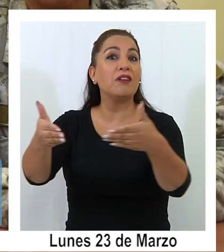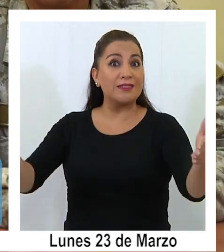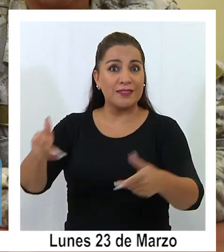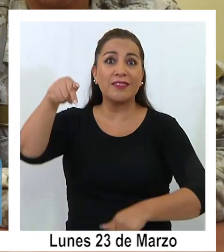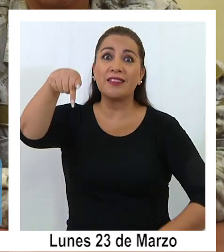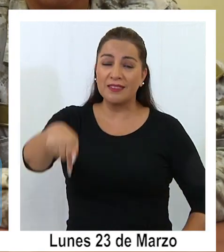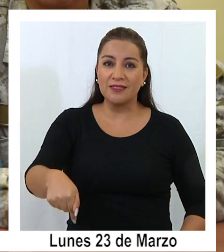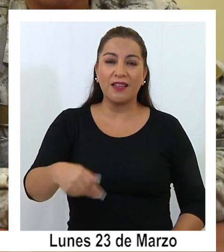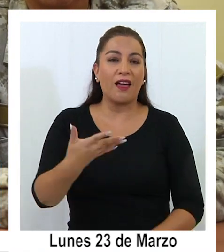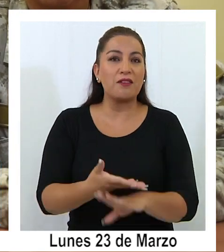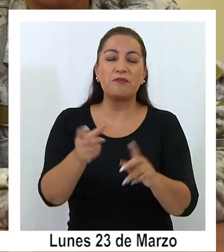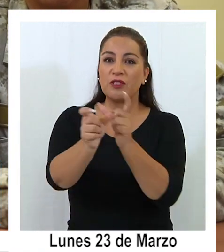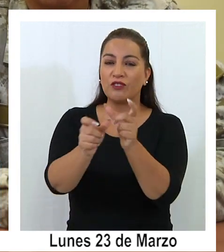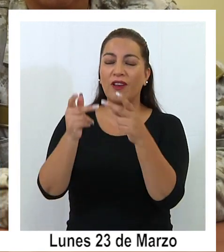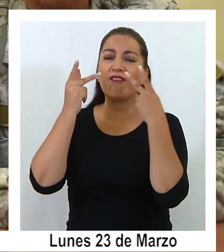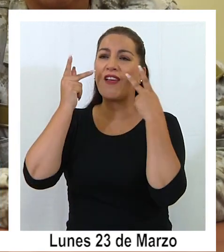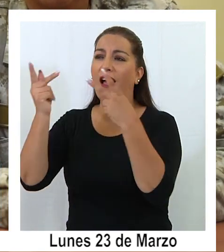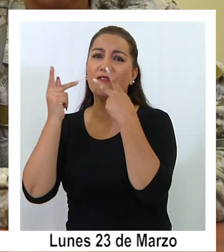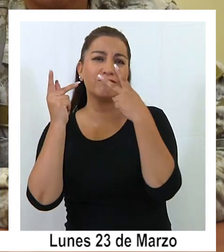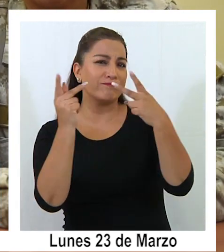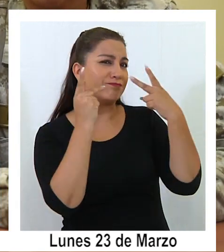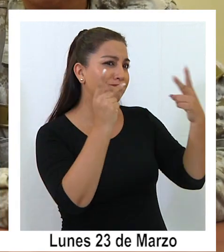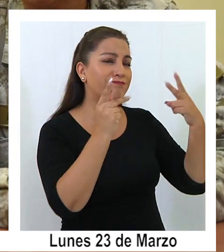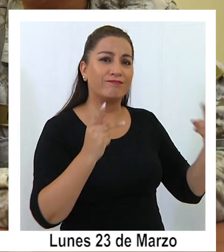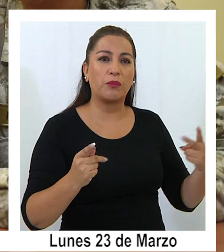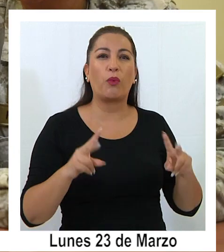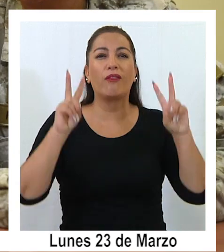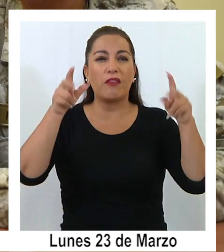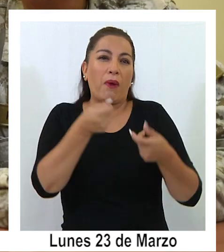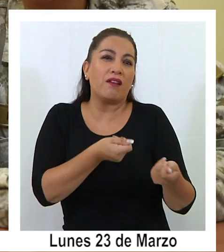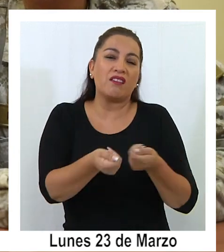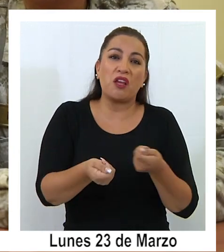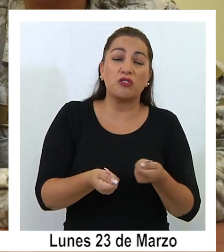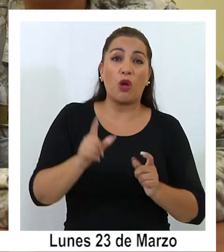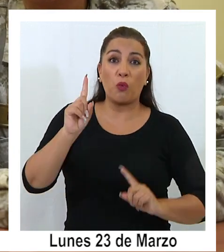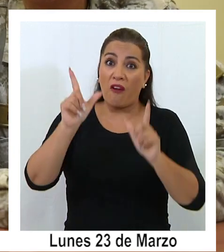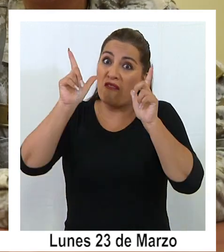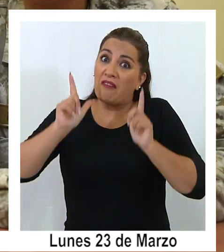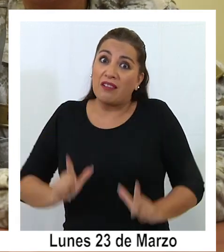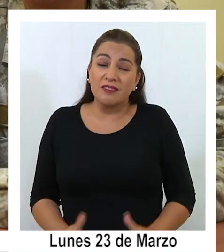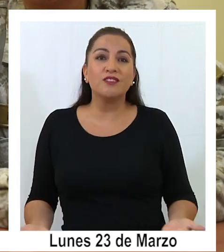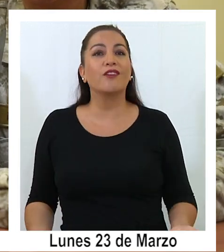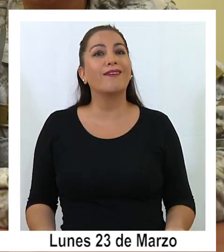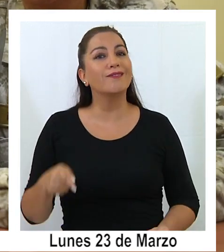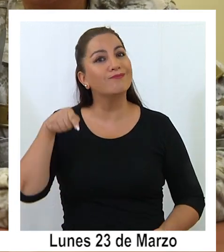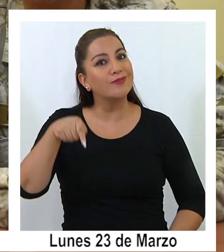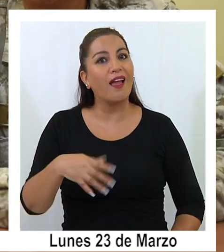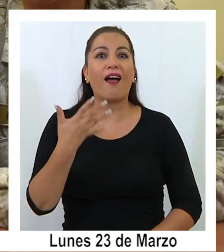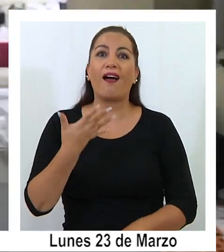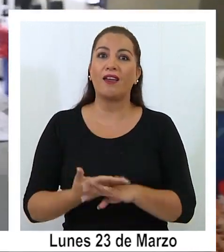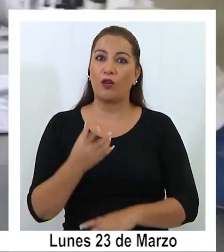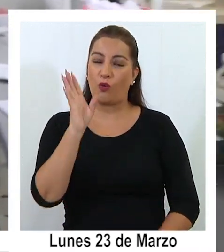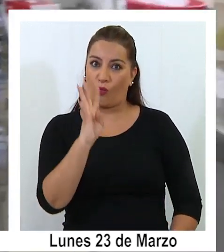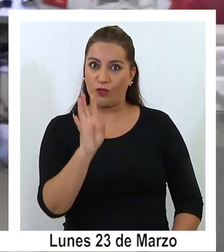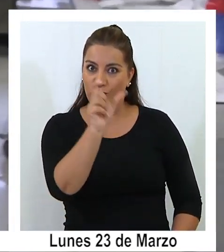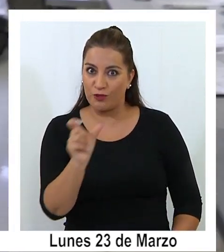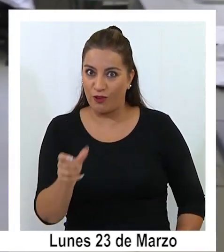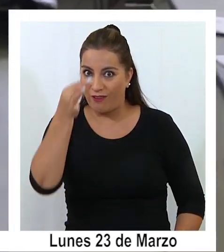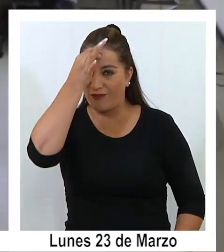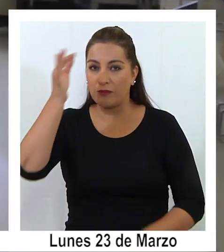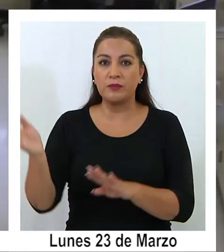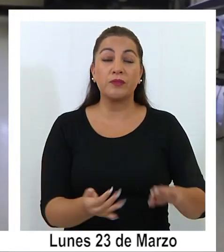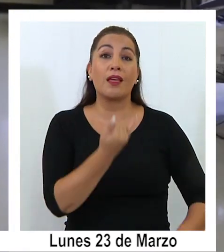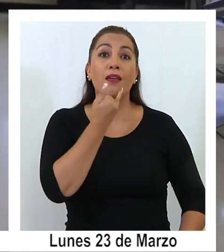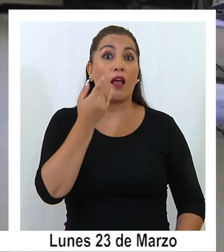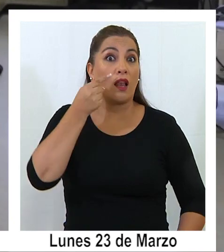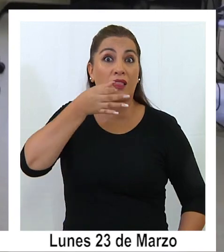tenemos gente que viaja muchísimo por negocio o vacaciones, es que tenemos estos cuatro contagiados. El